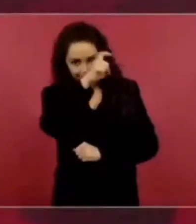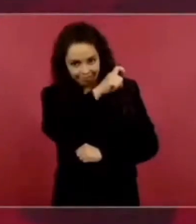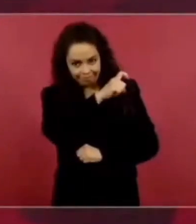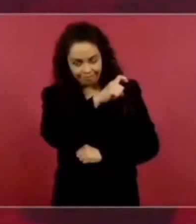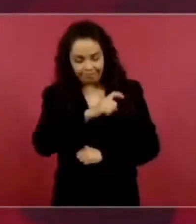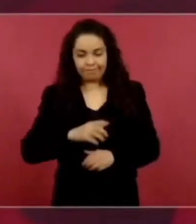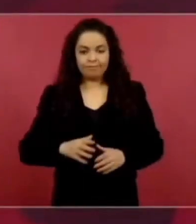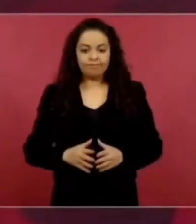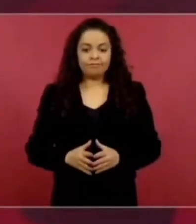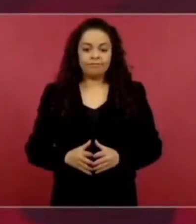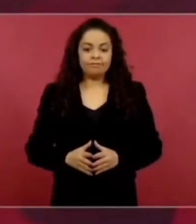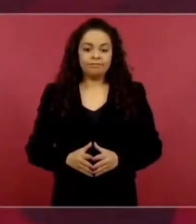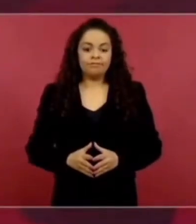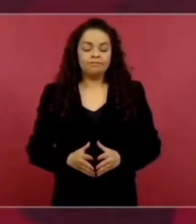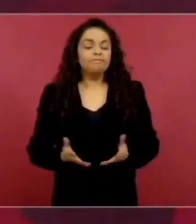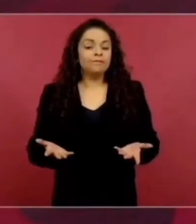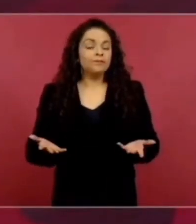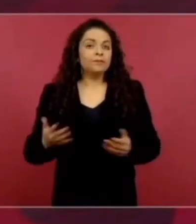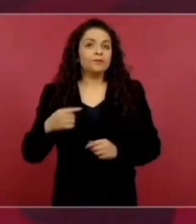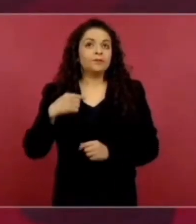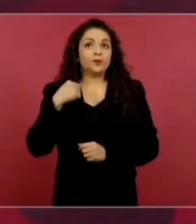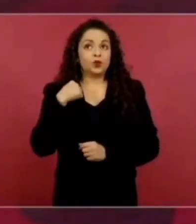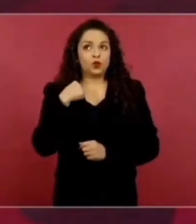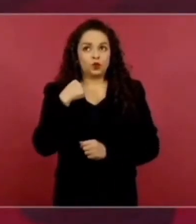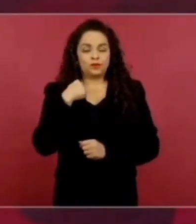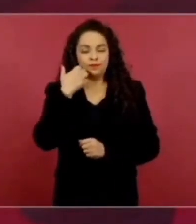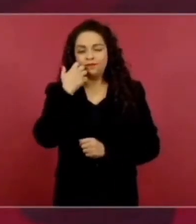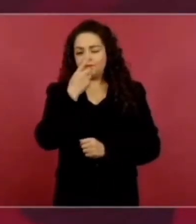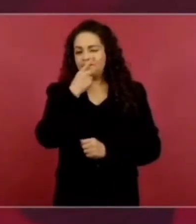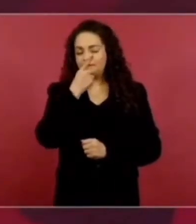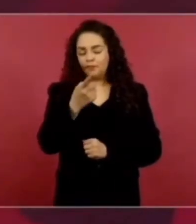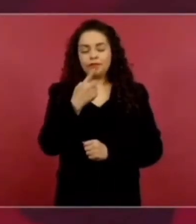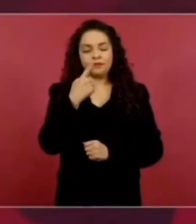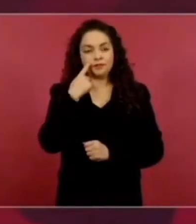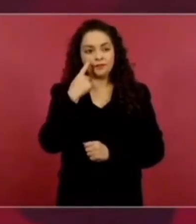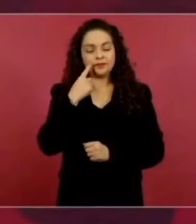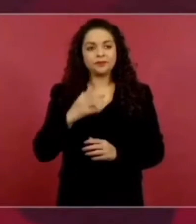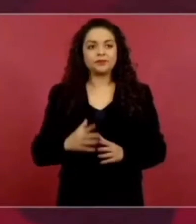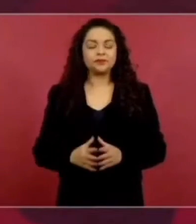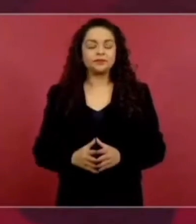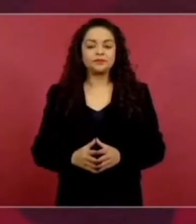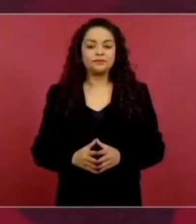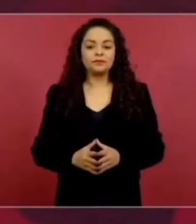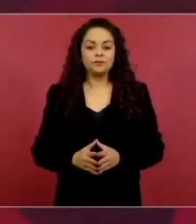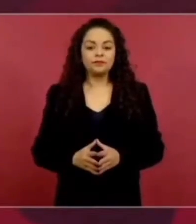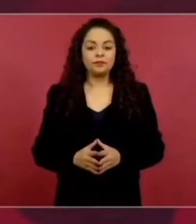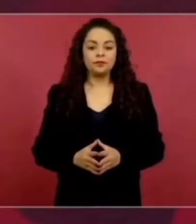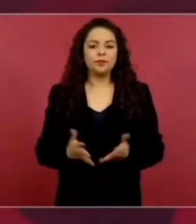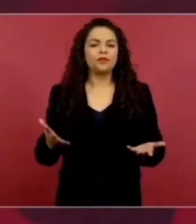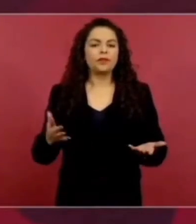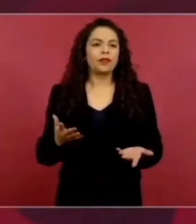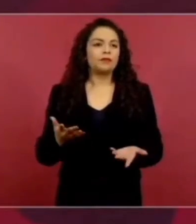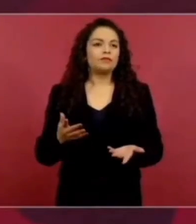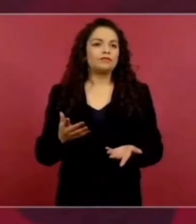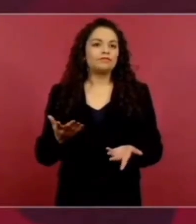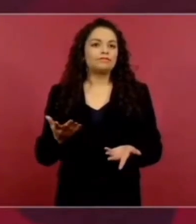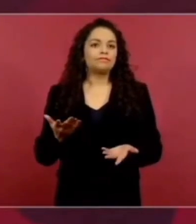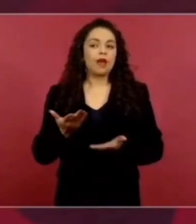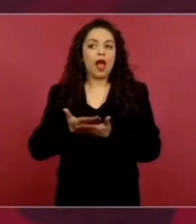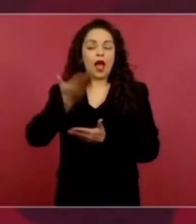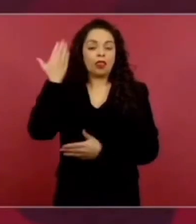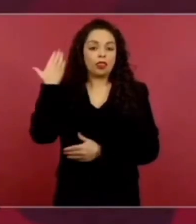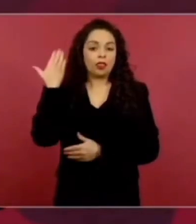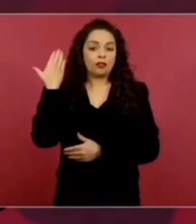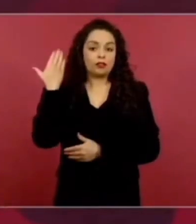yo les comento que no, o repito, no se atendía a los jóvenes.